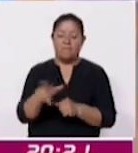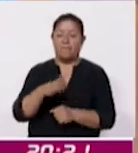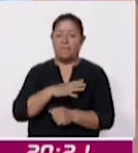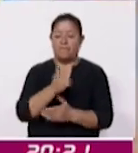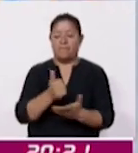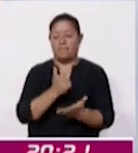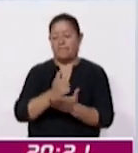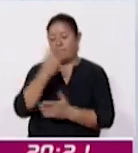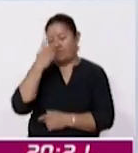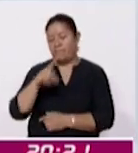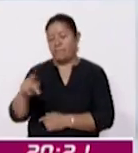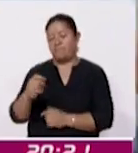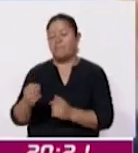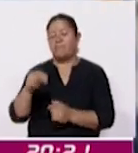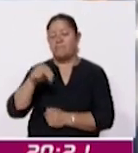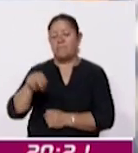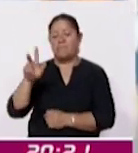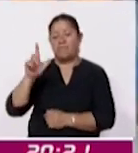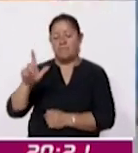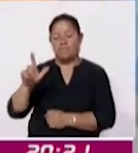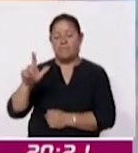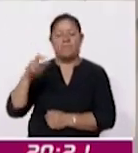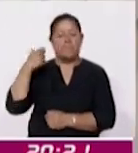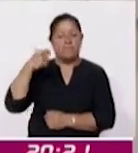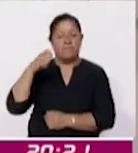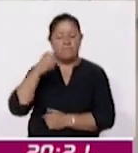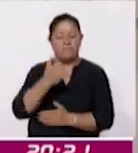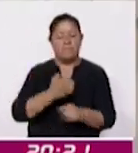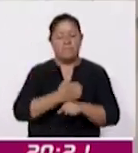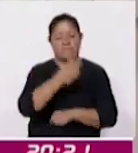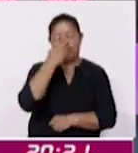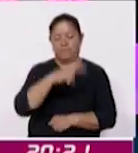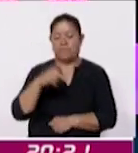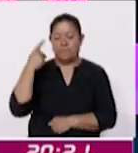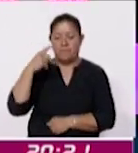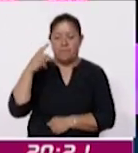Ciudad de México, Nuevo León, Querétaro, Estado de México y Puebla.